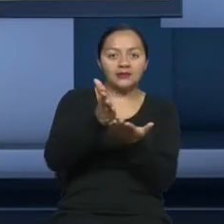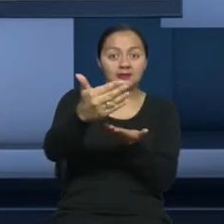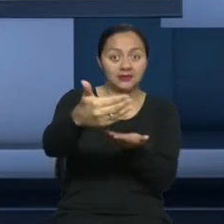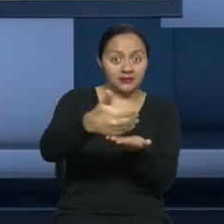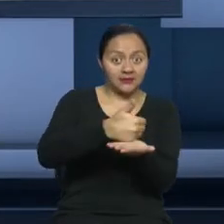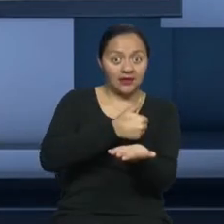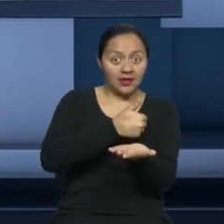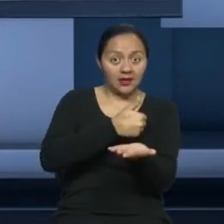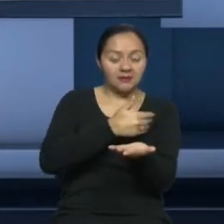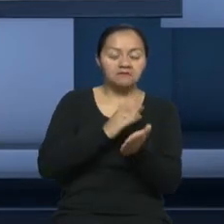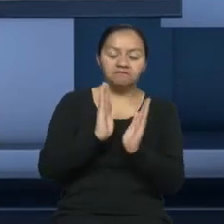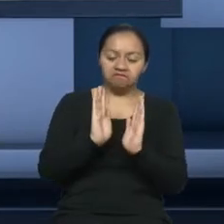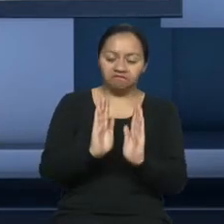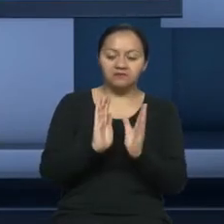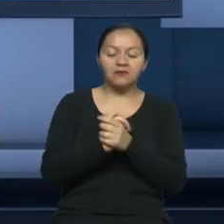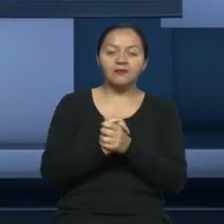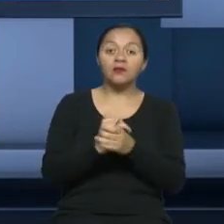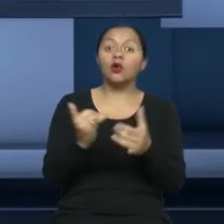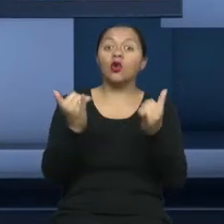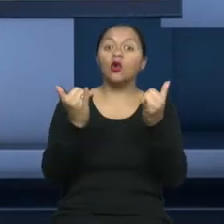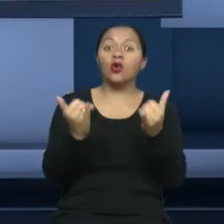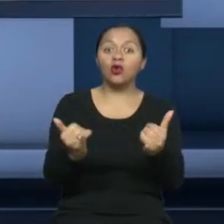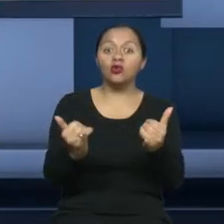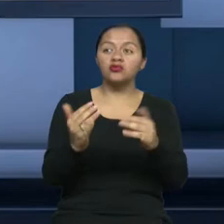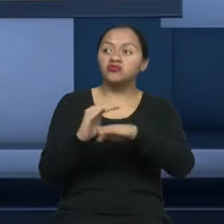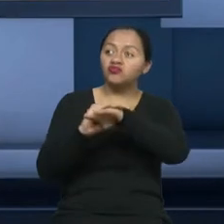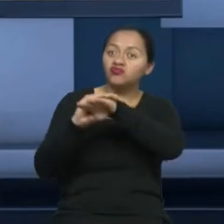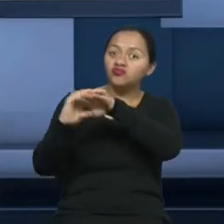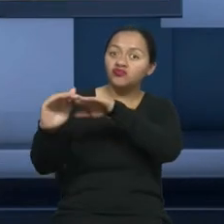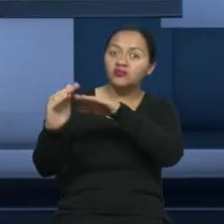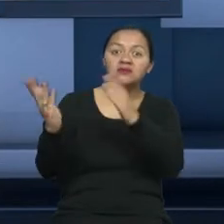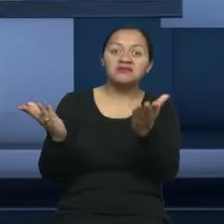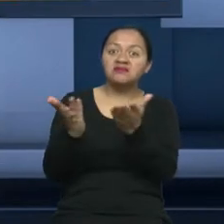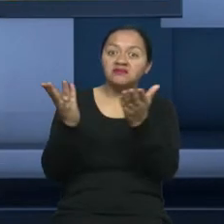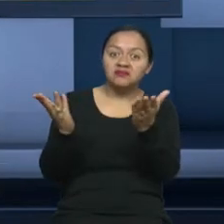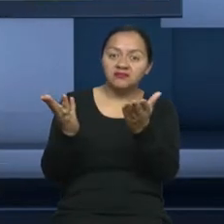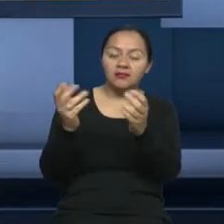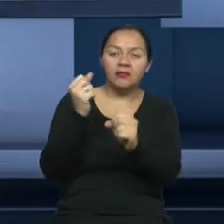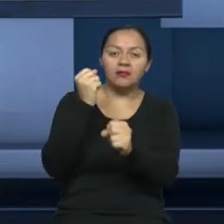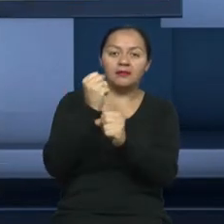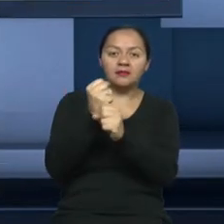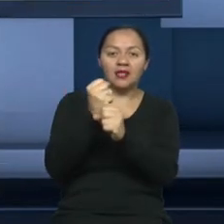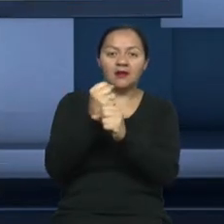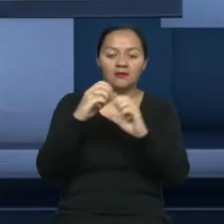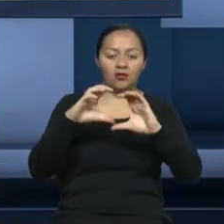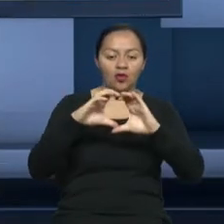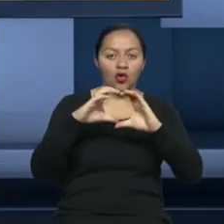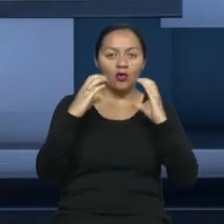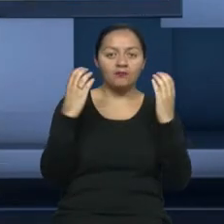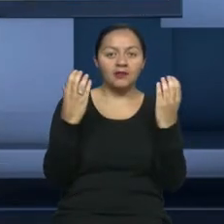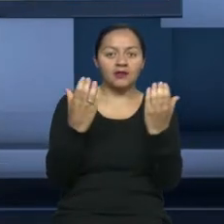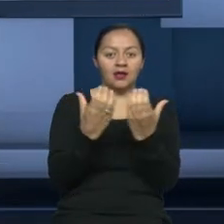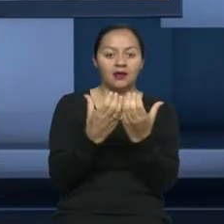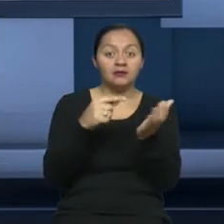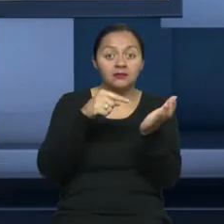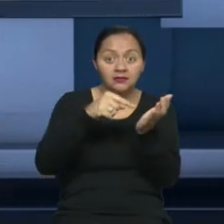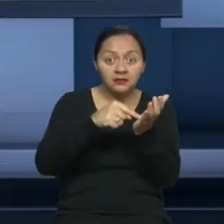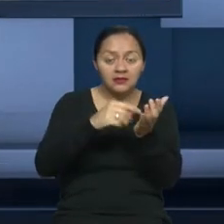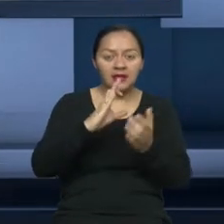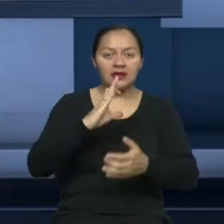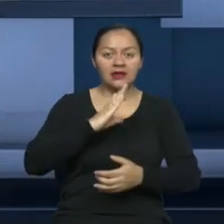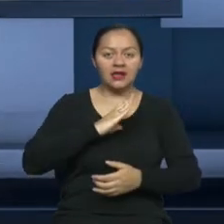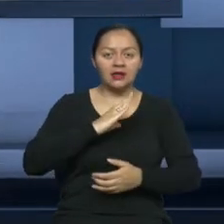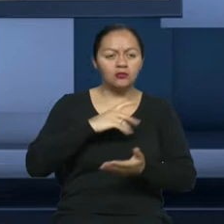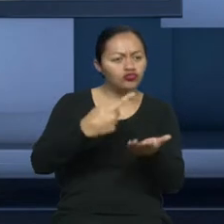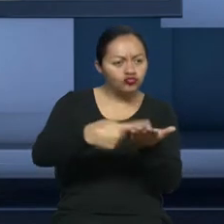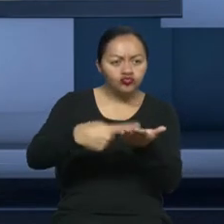accesibilidad al medio físico. Hoy tendremos la oportunidad de conocer el trabajo que realizan los comités técnicos para el análisis y aprobación de la normativa